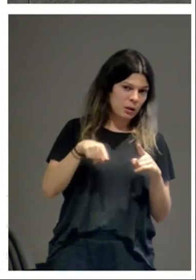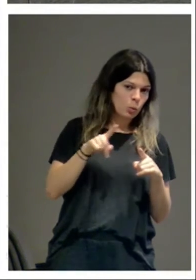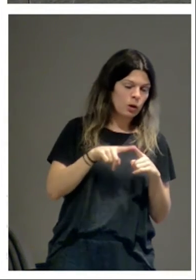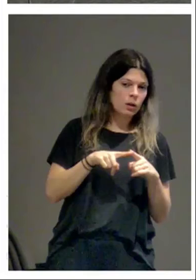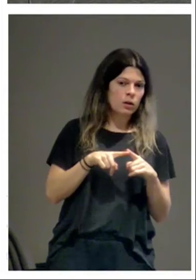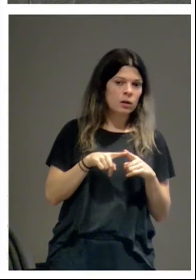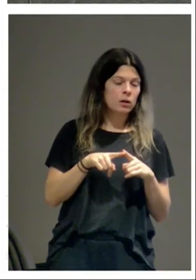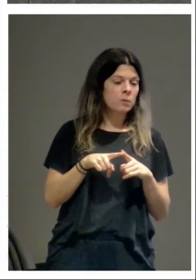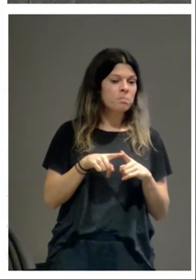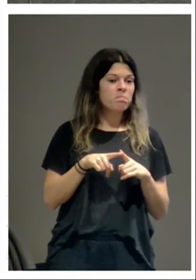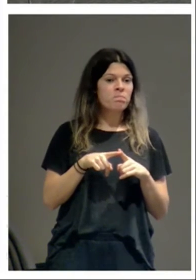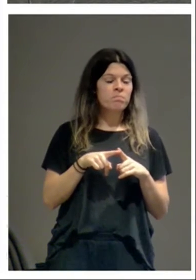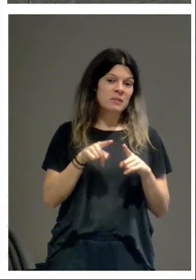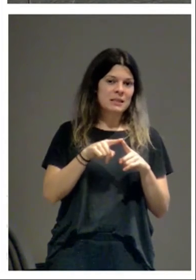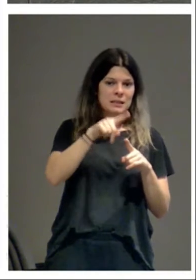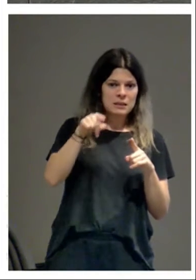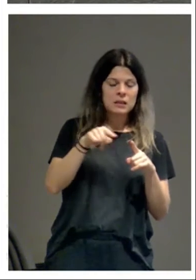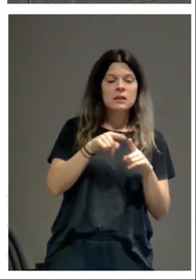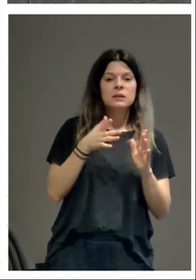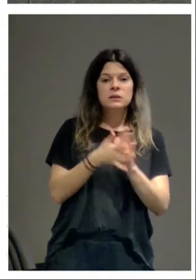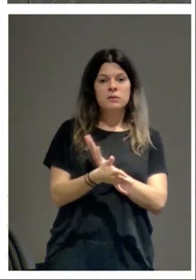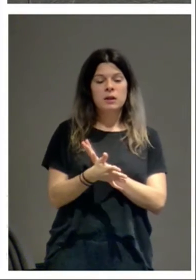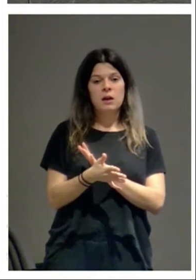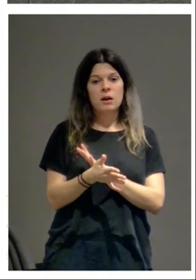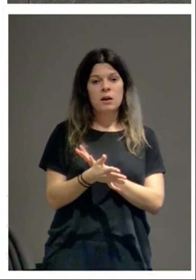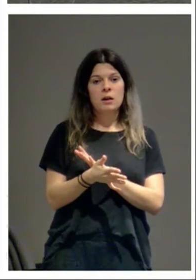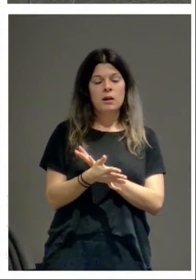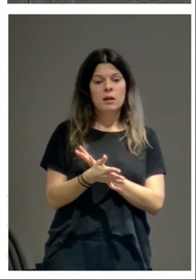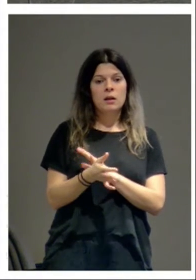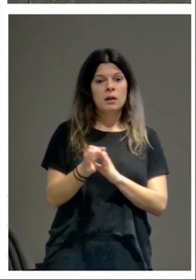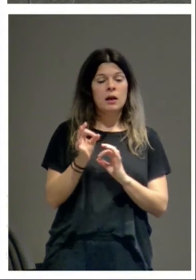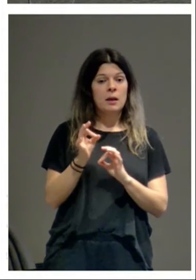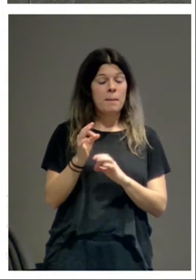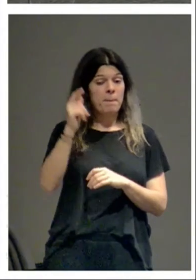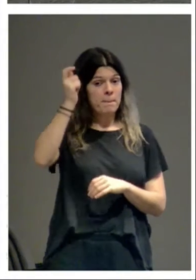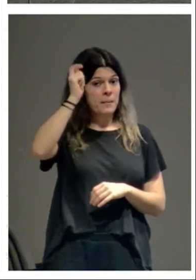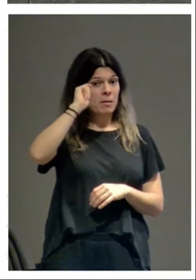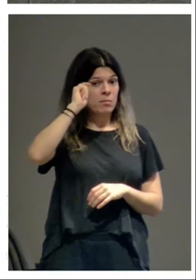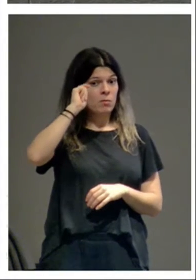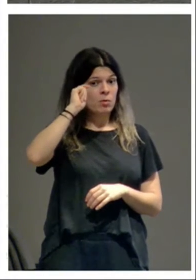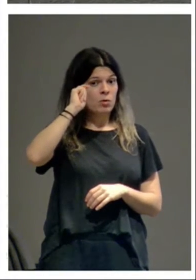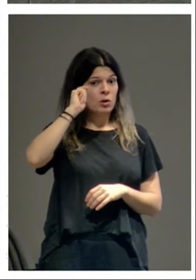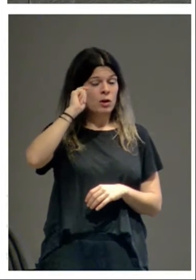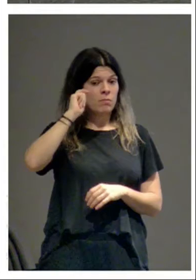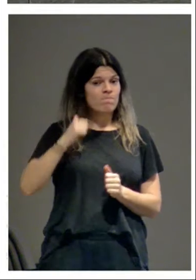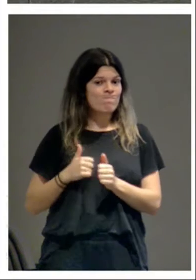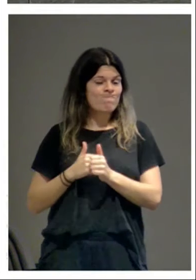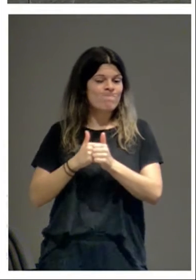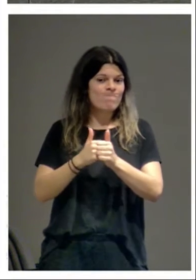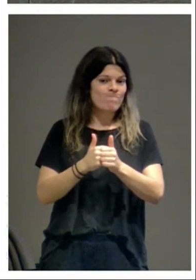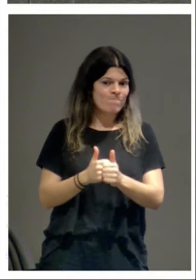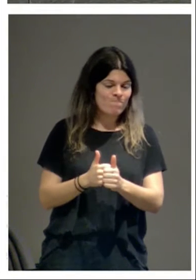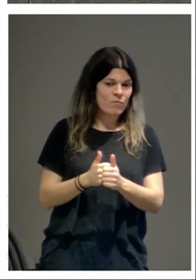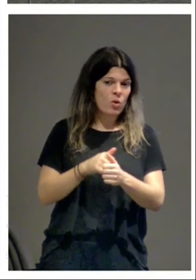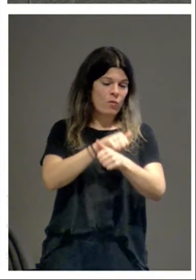O sea que, a una escala de monumentalización muy inferior, en Pamplona se siguió una manera de